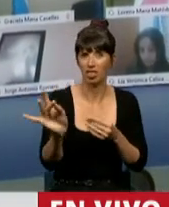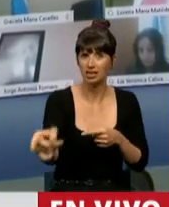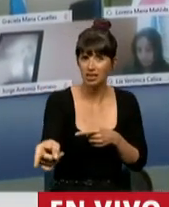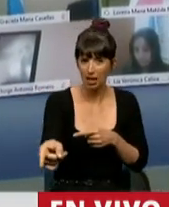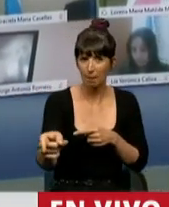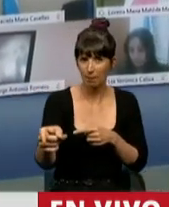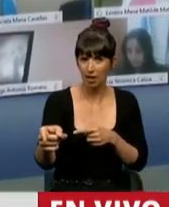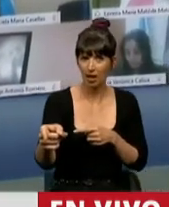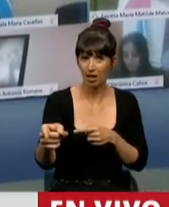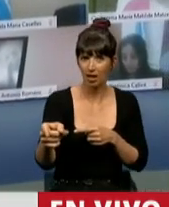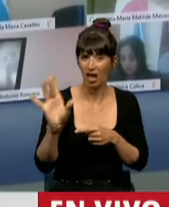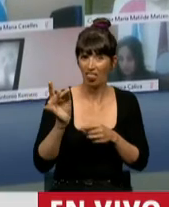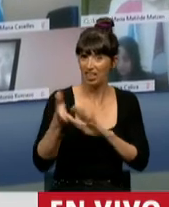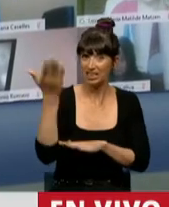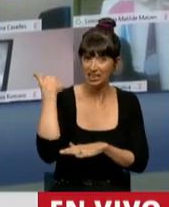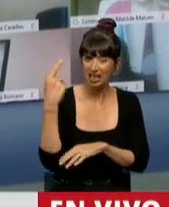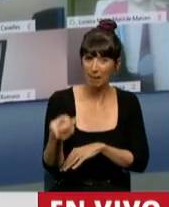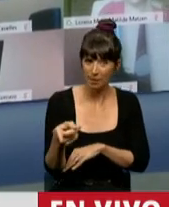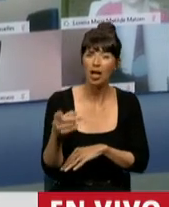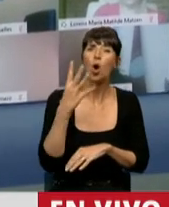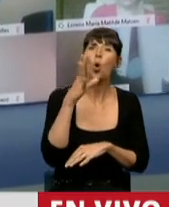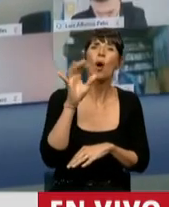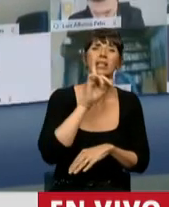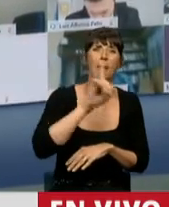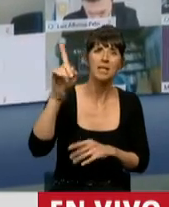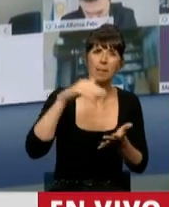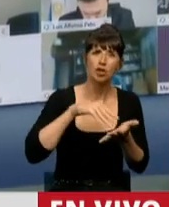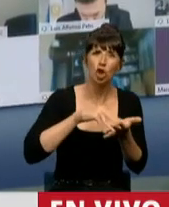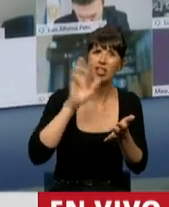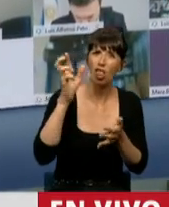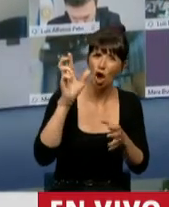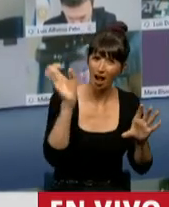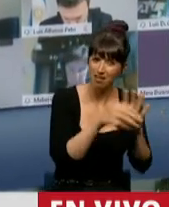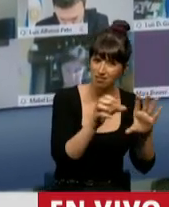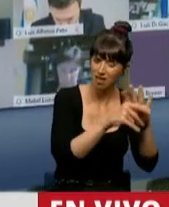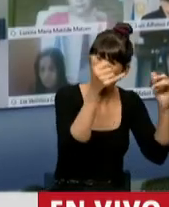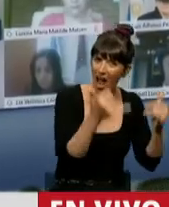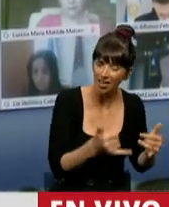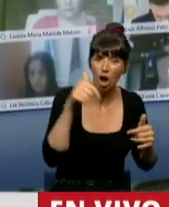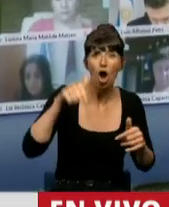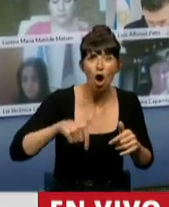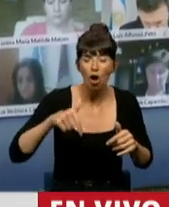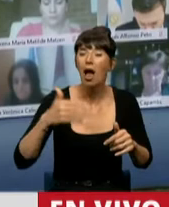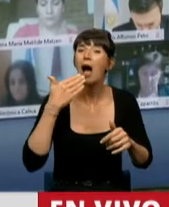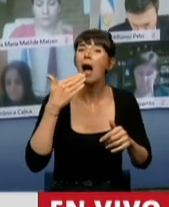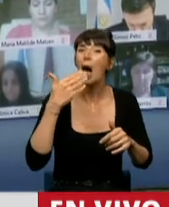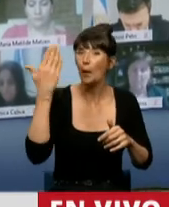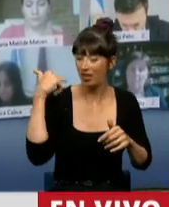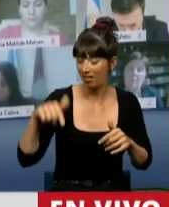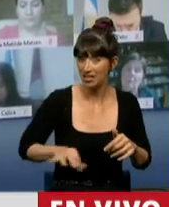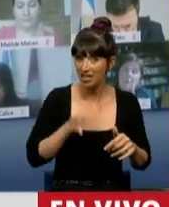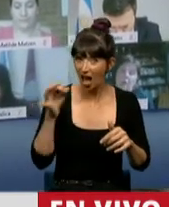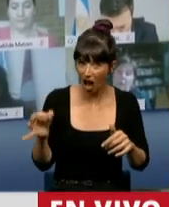había 40.000 millones de dólares dentro del fondo y que hoy, el último índice que tenemos es el de abril del 2020,